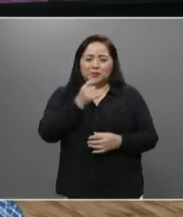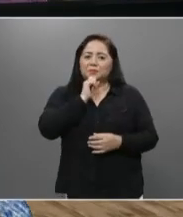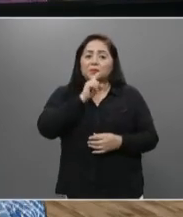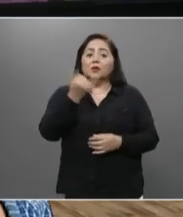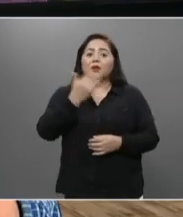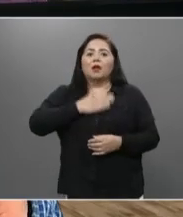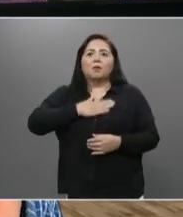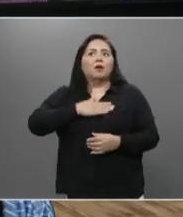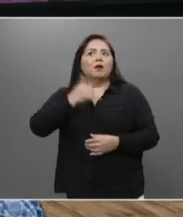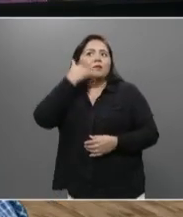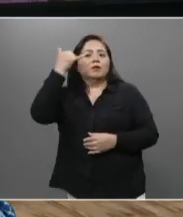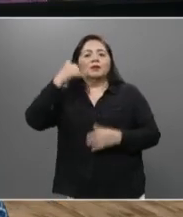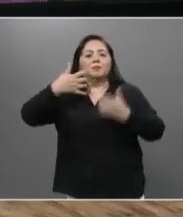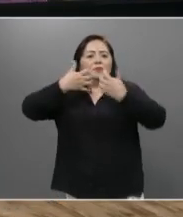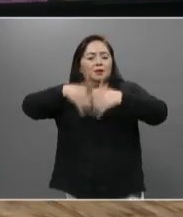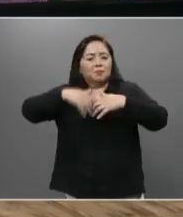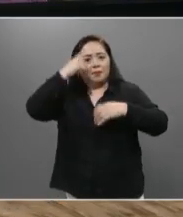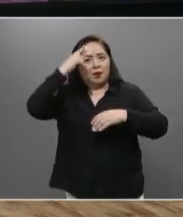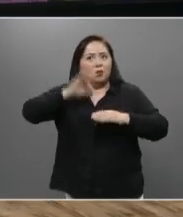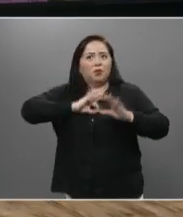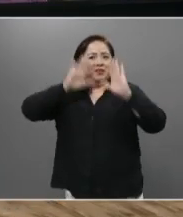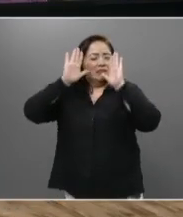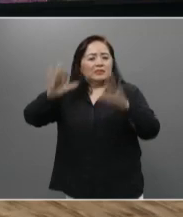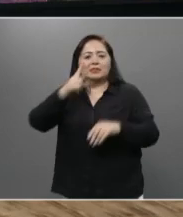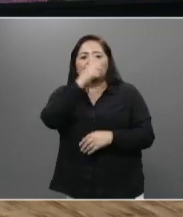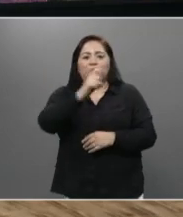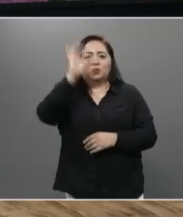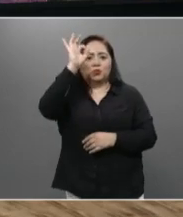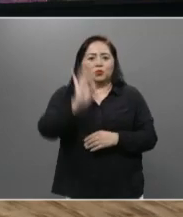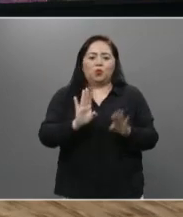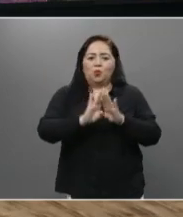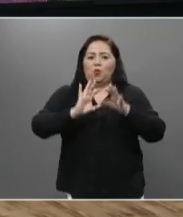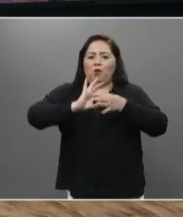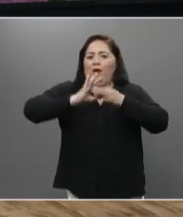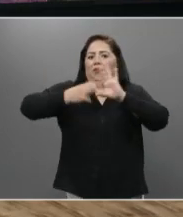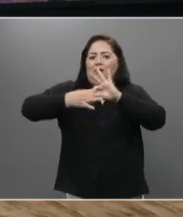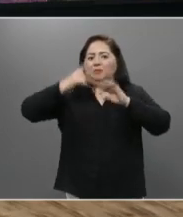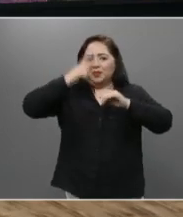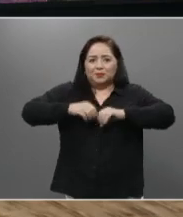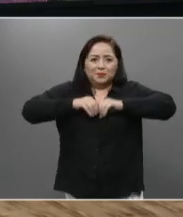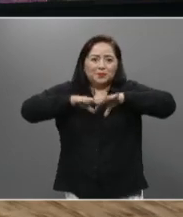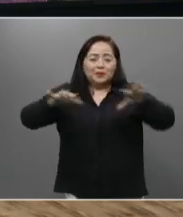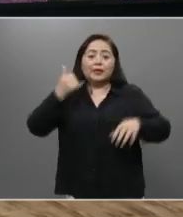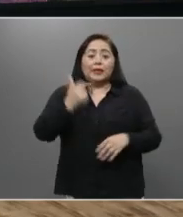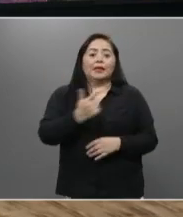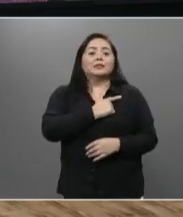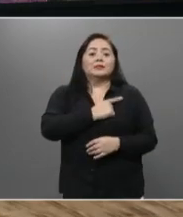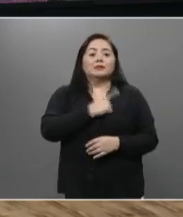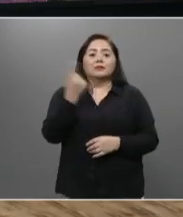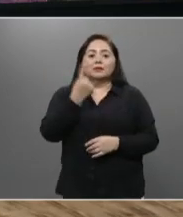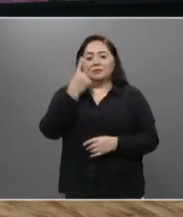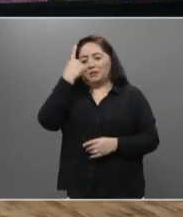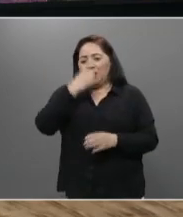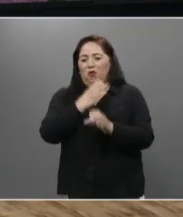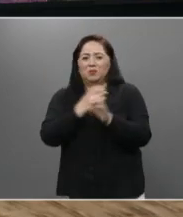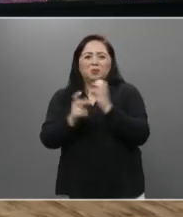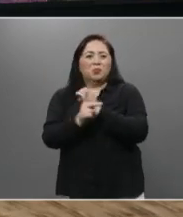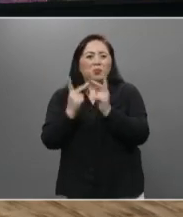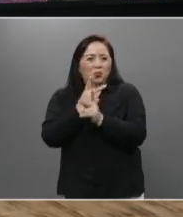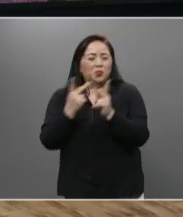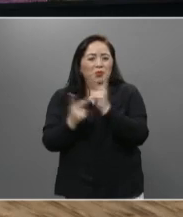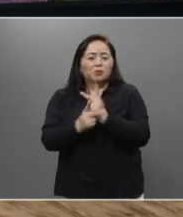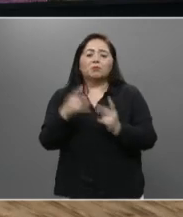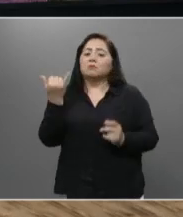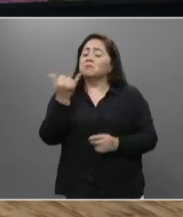llamando a los empresarios a mantener al 100% las cadenas de distribución y garantizar el abasto de los productos.